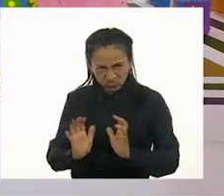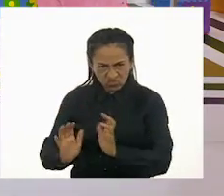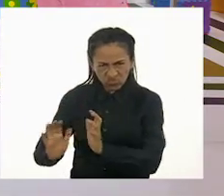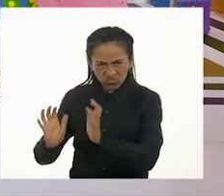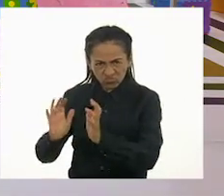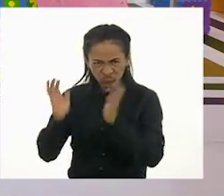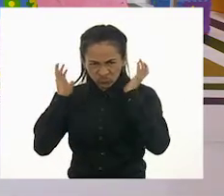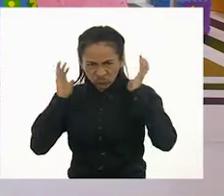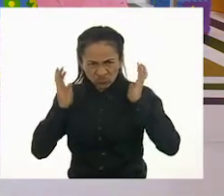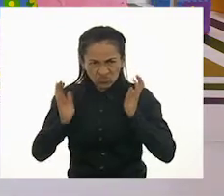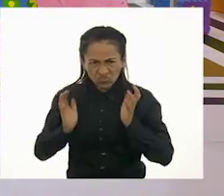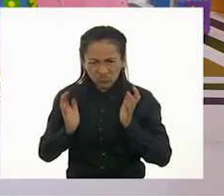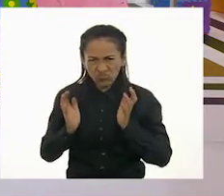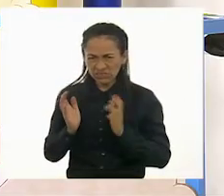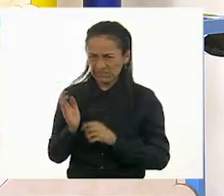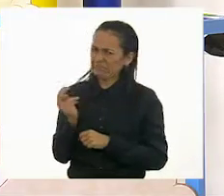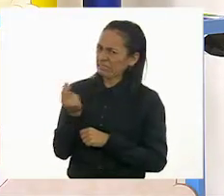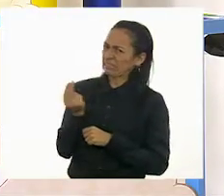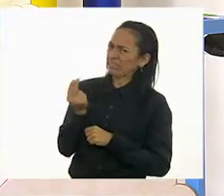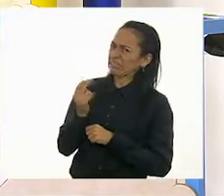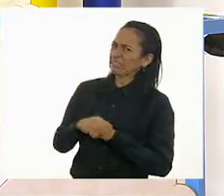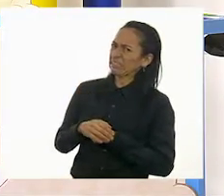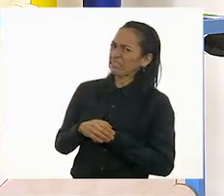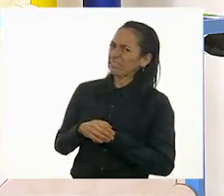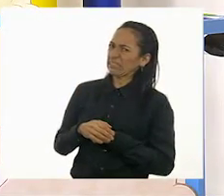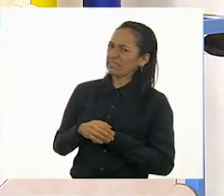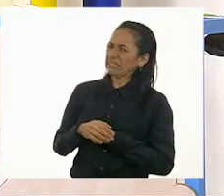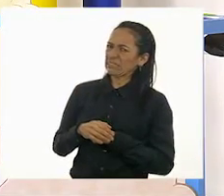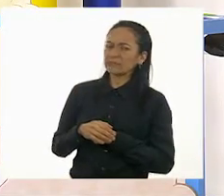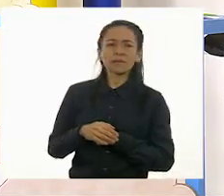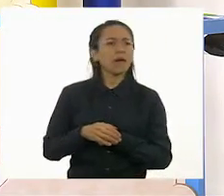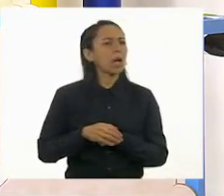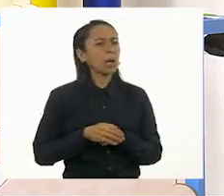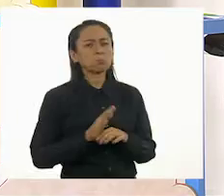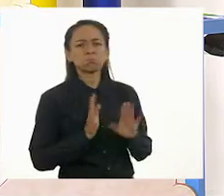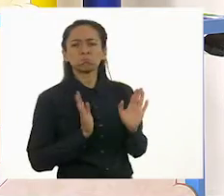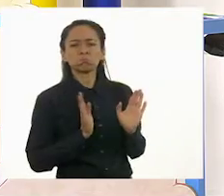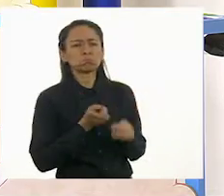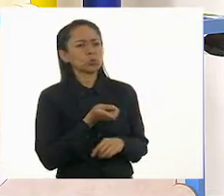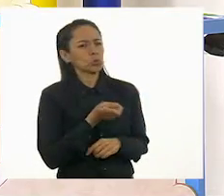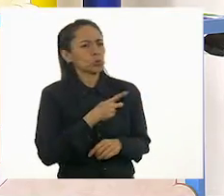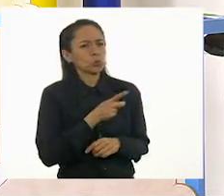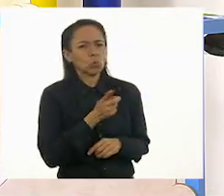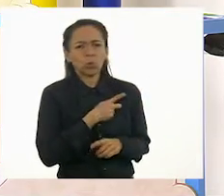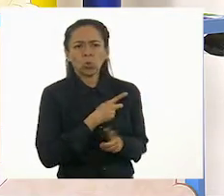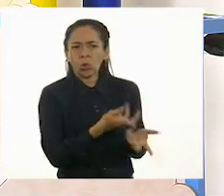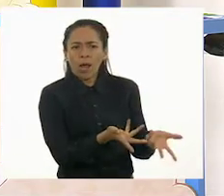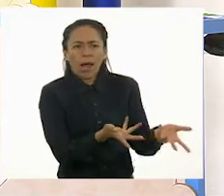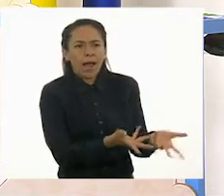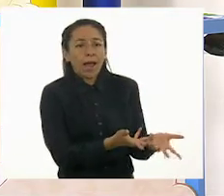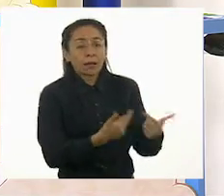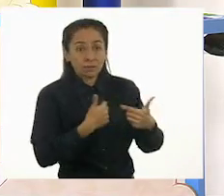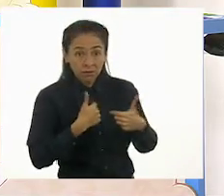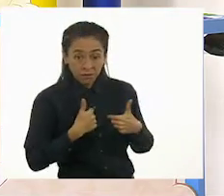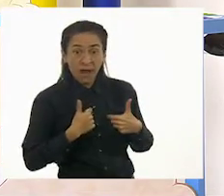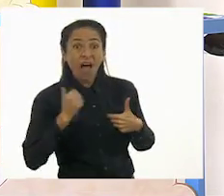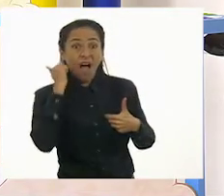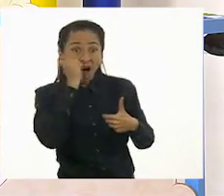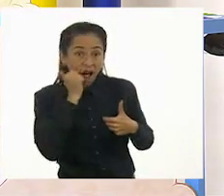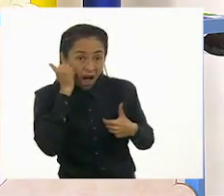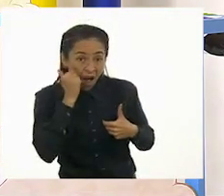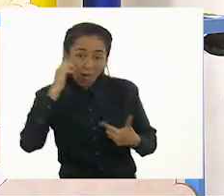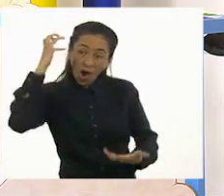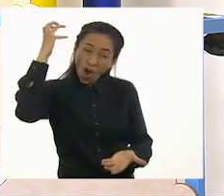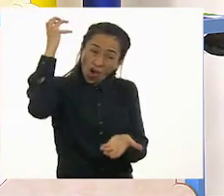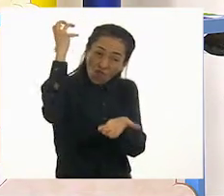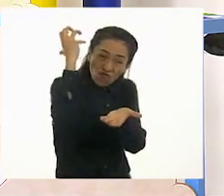Creo que no, ¿verdad? Las gallinas se pueden asear por sí mismas, pero no necesitan que yo les ponga jabón y shampoo y los